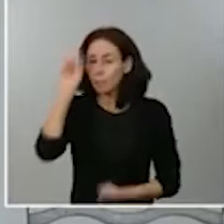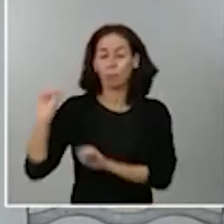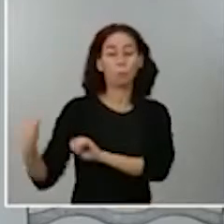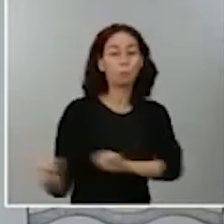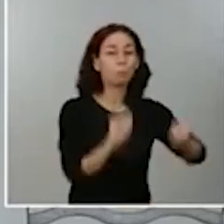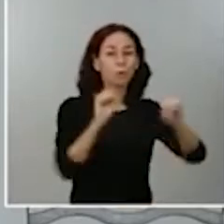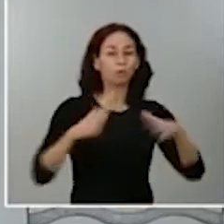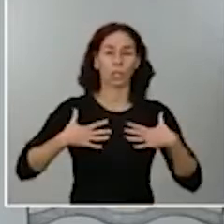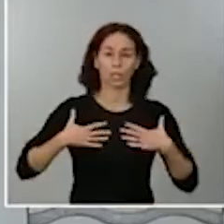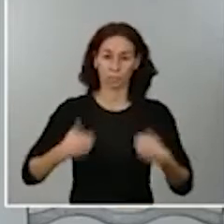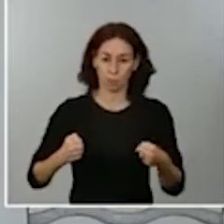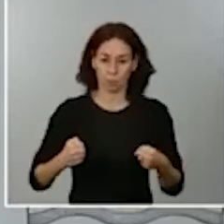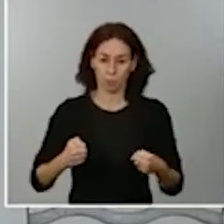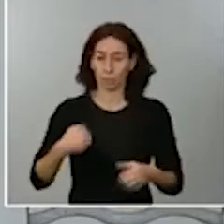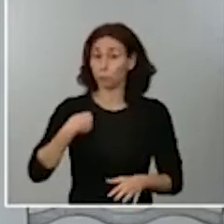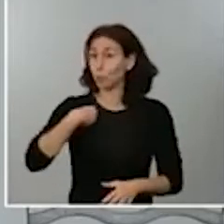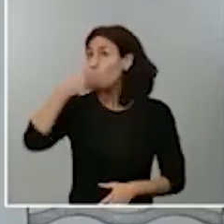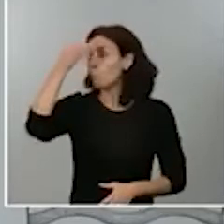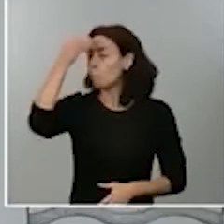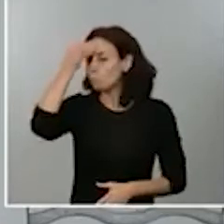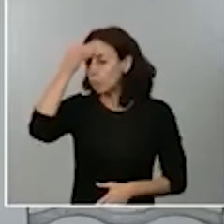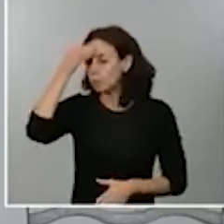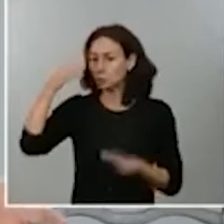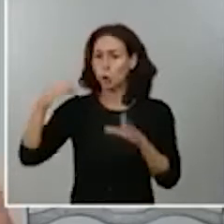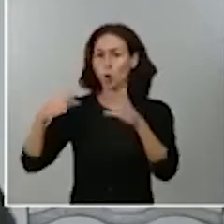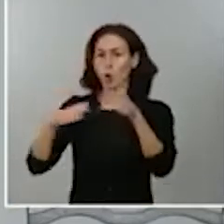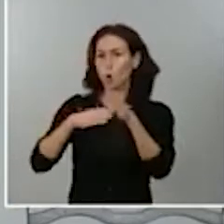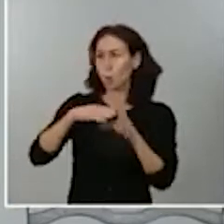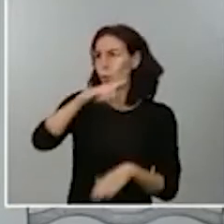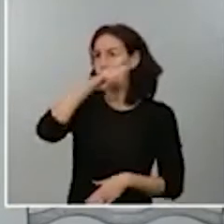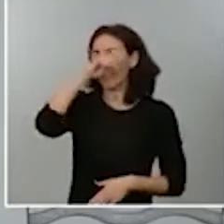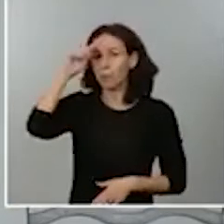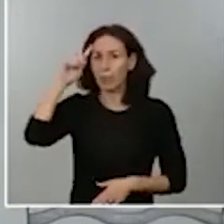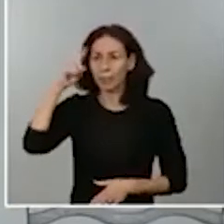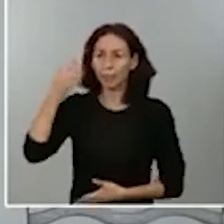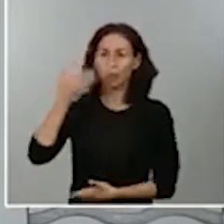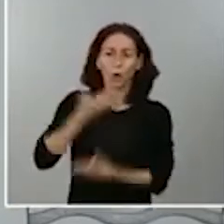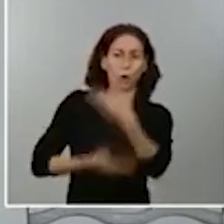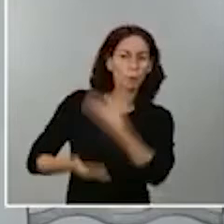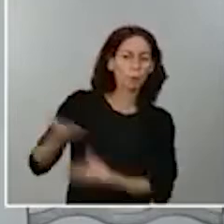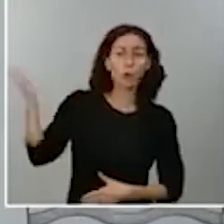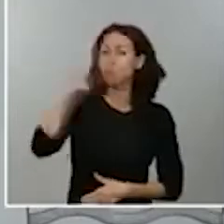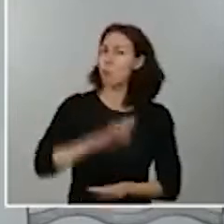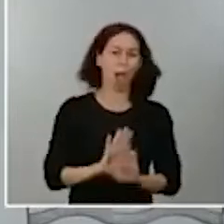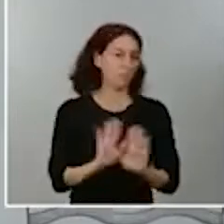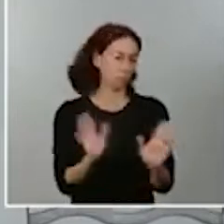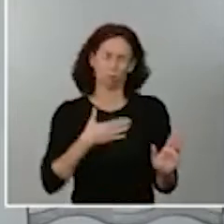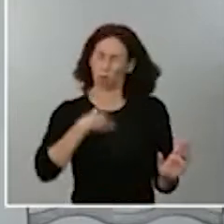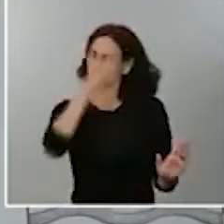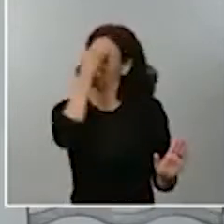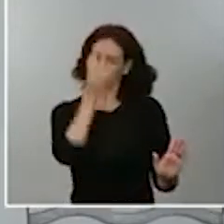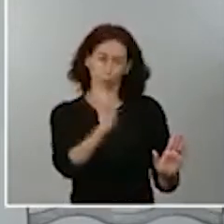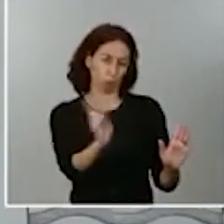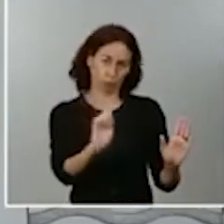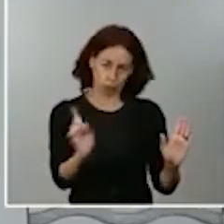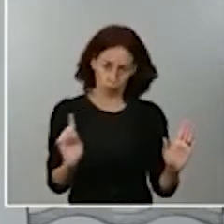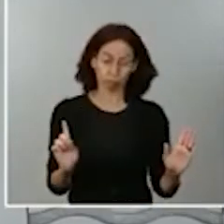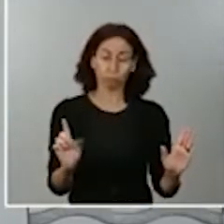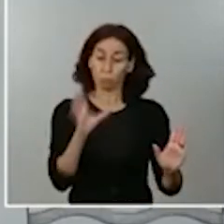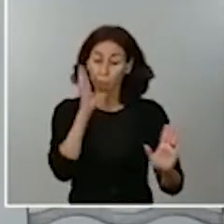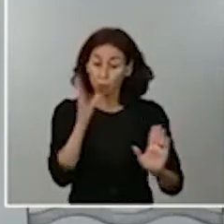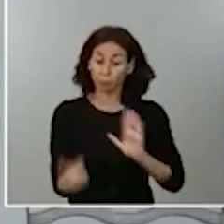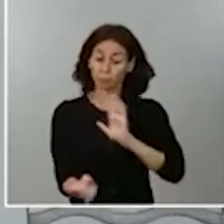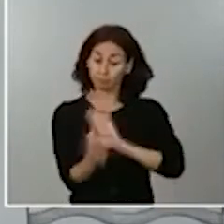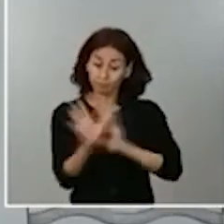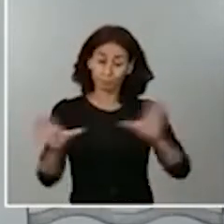autoridades de la Comunidad Autónoma de Madrid una actitud de cooperación. El espacio COVID-19, el espacio de cooperación reforzada, sigue vigente. Esta misma